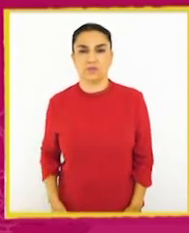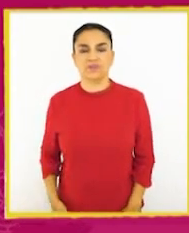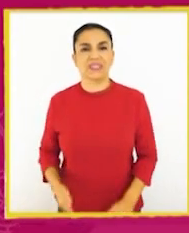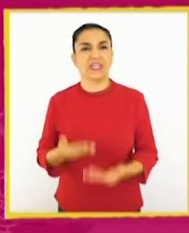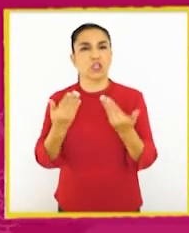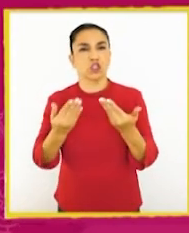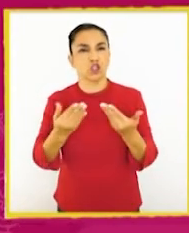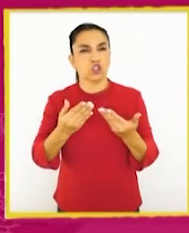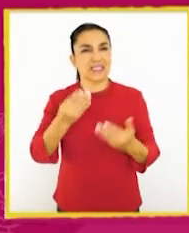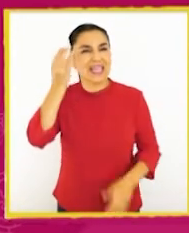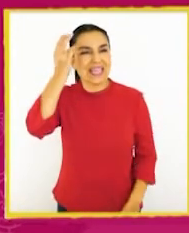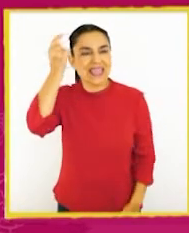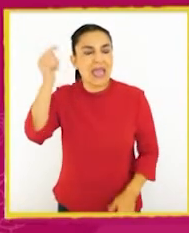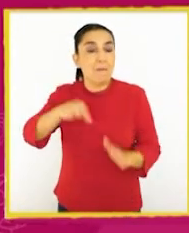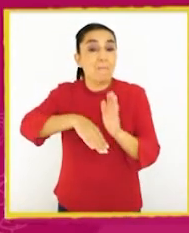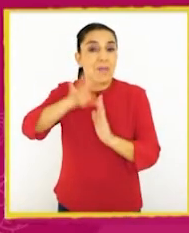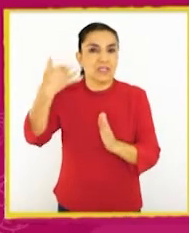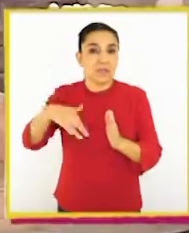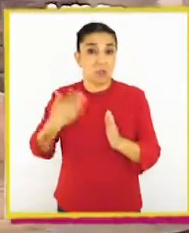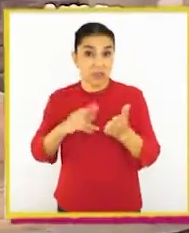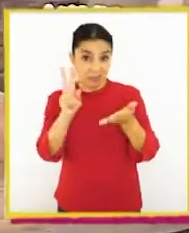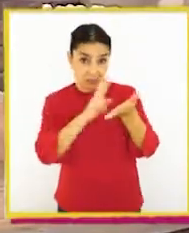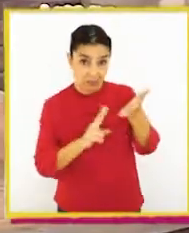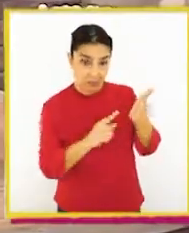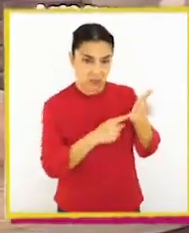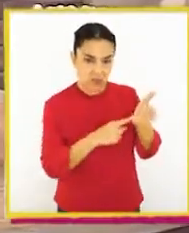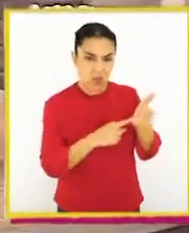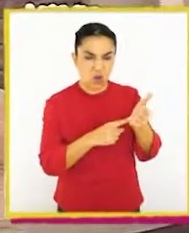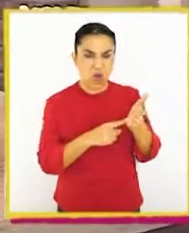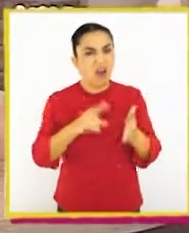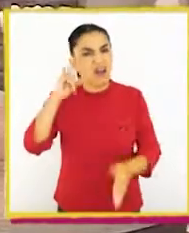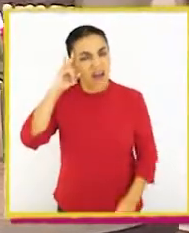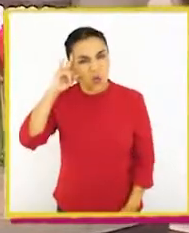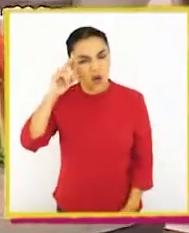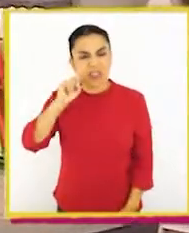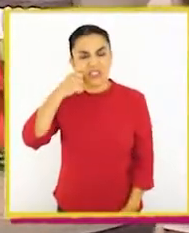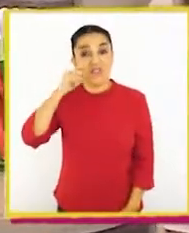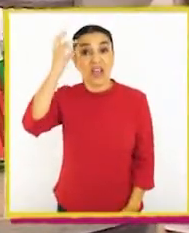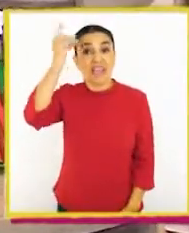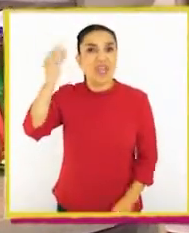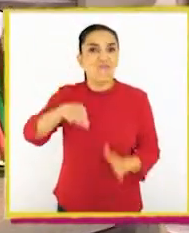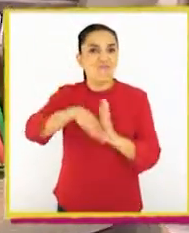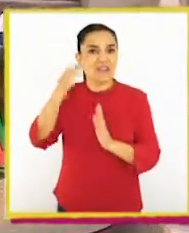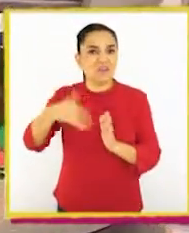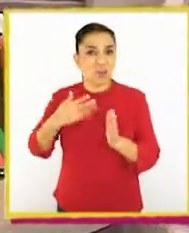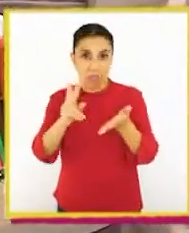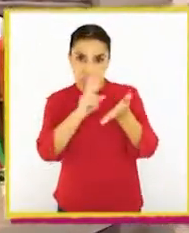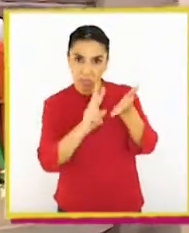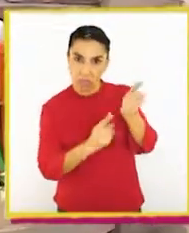será la idea central del texto? ¿Recuerdan lo que es la idea central de un texto?